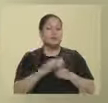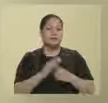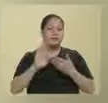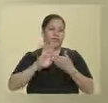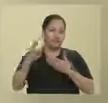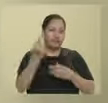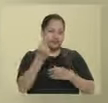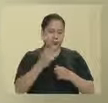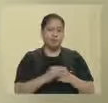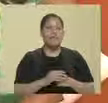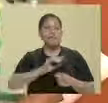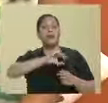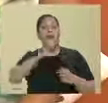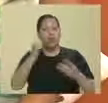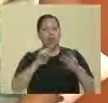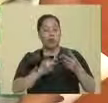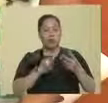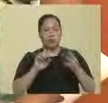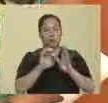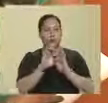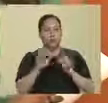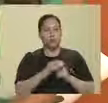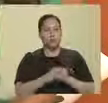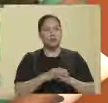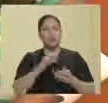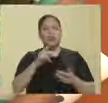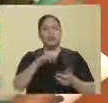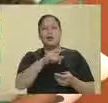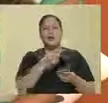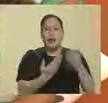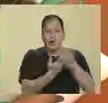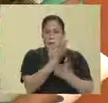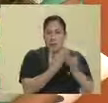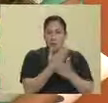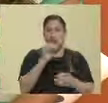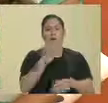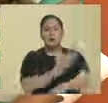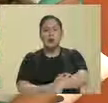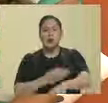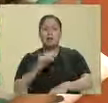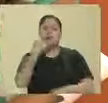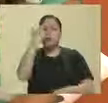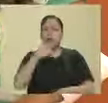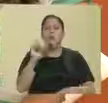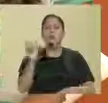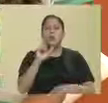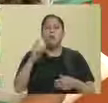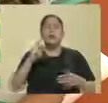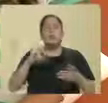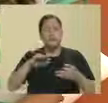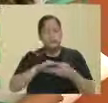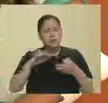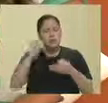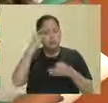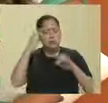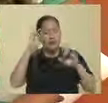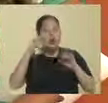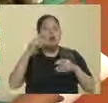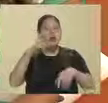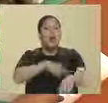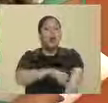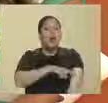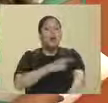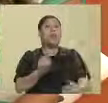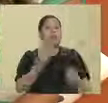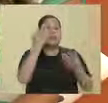La otra es la presentación, si se da más frecuente en la mañana, en la tarde, en la noche. ¿Esto qué se puede La duración. Y